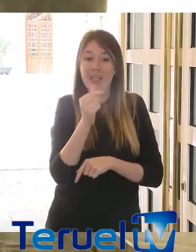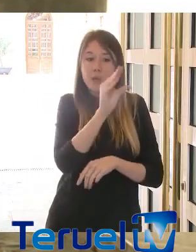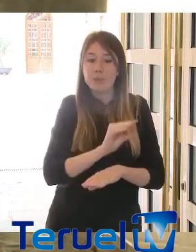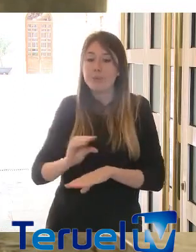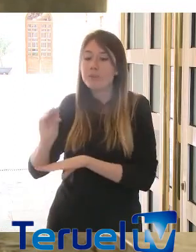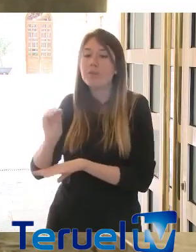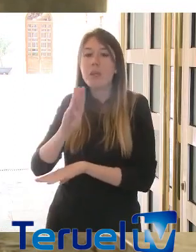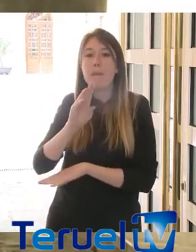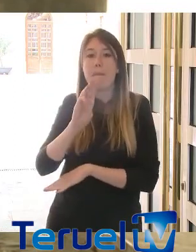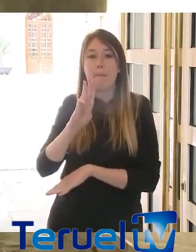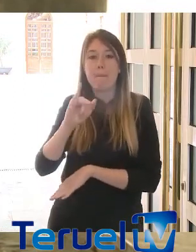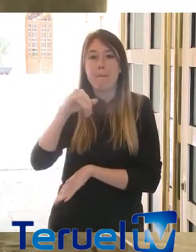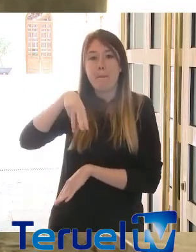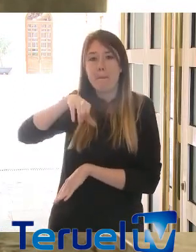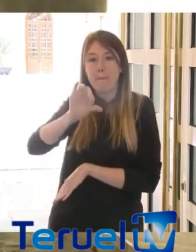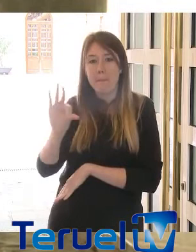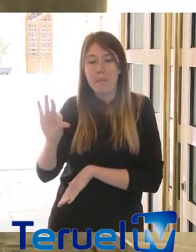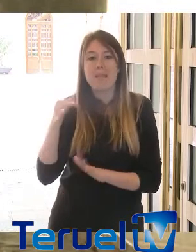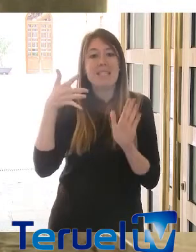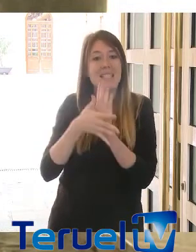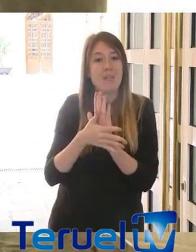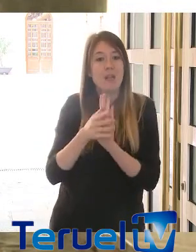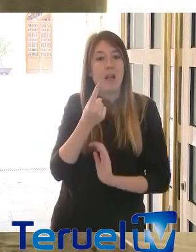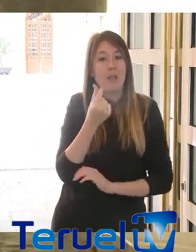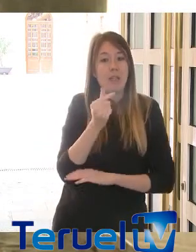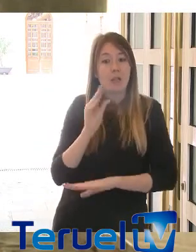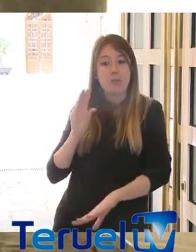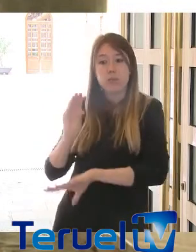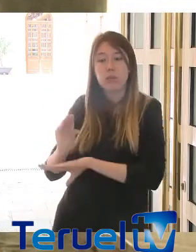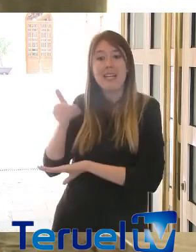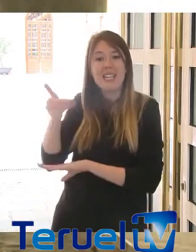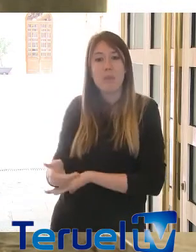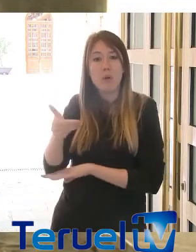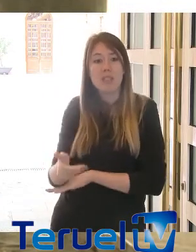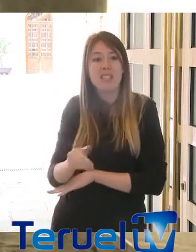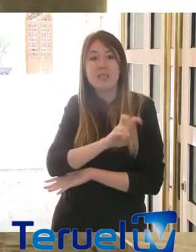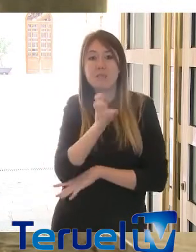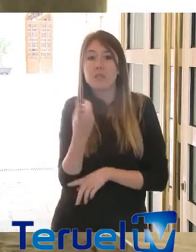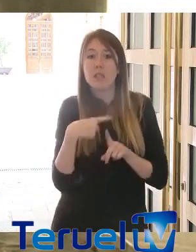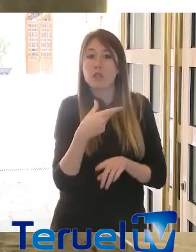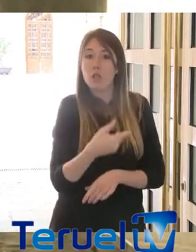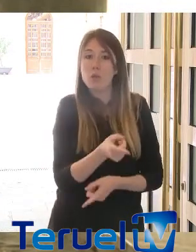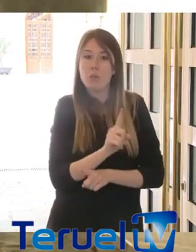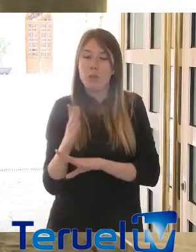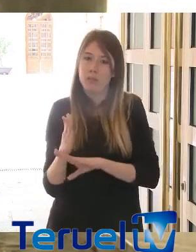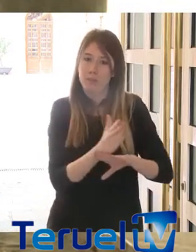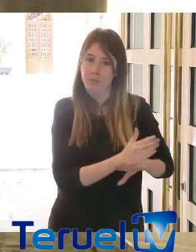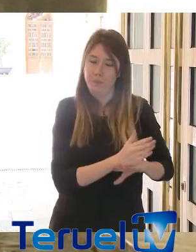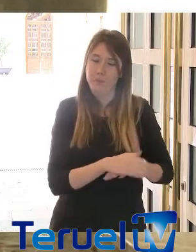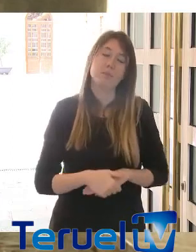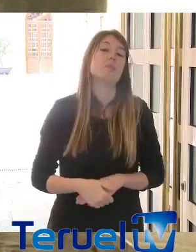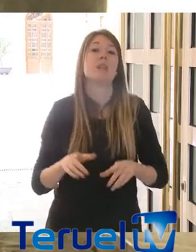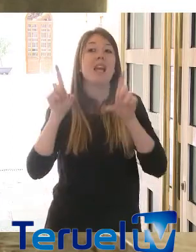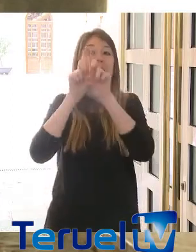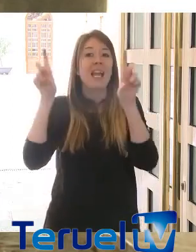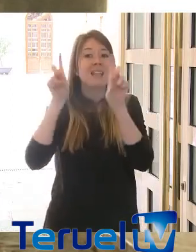importantes. Se trata de invertir en lo importante y abandonar lo circunstancial. Se trata de conveniar con las entidades